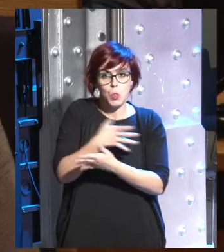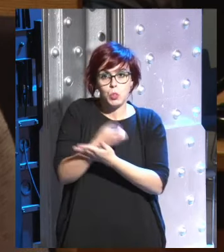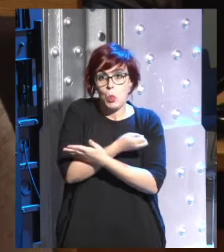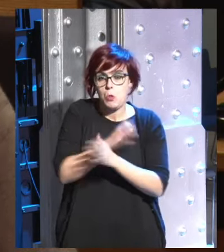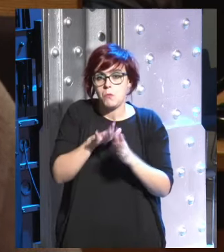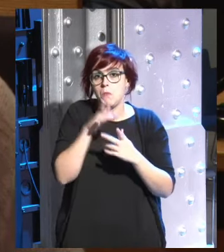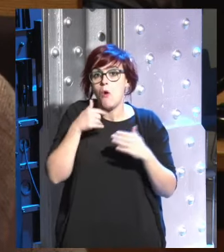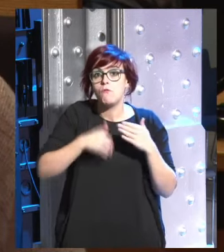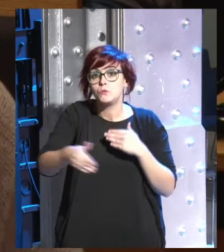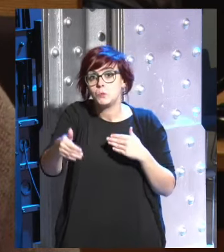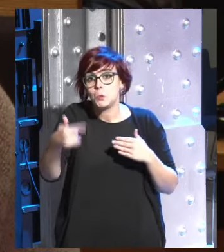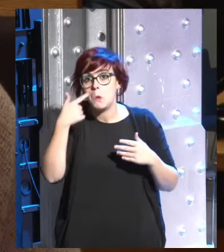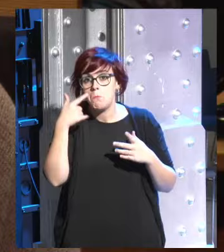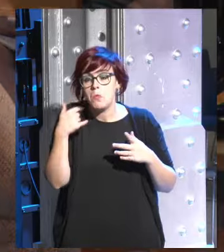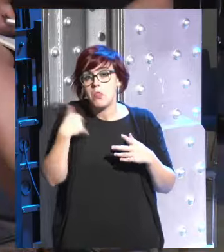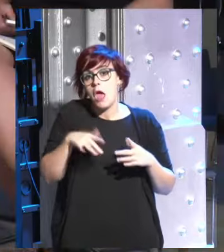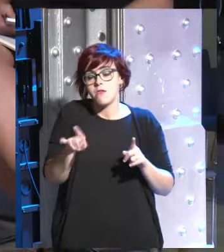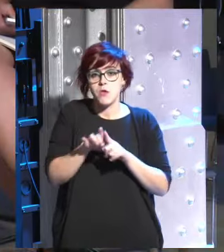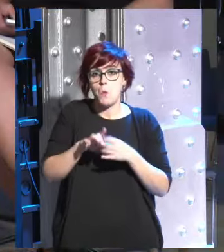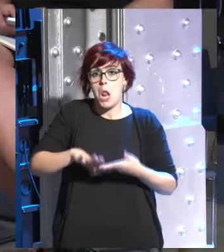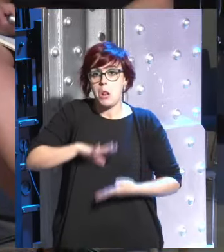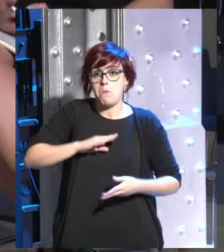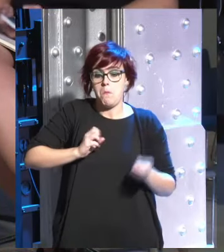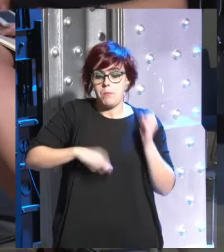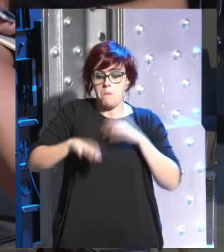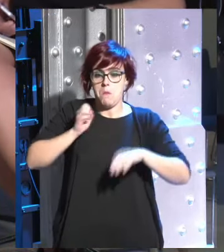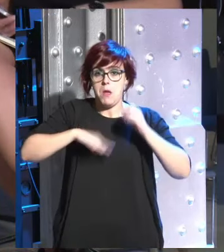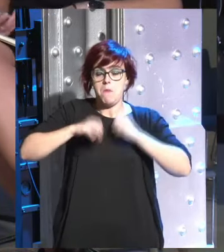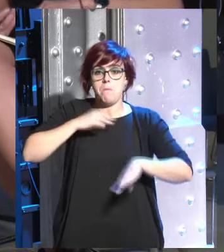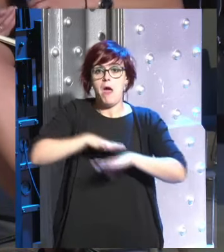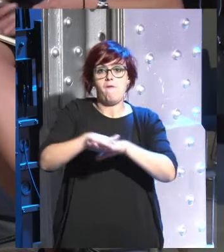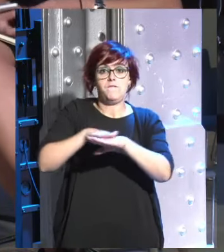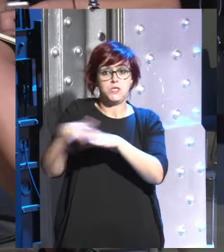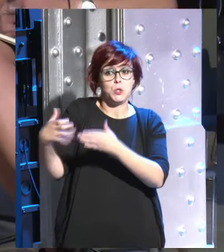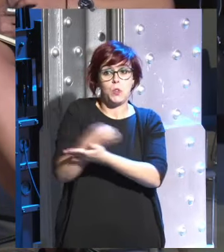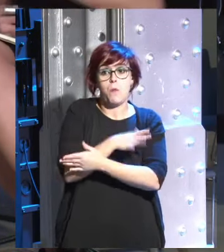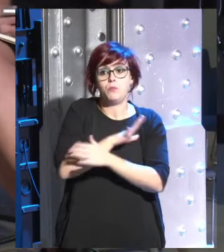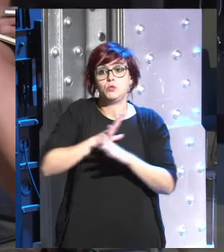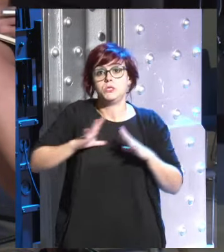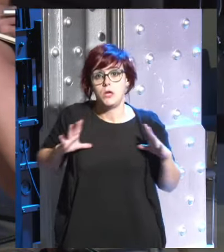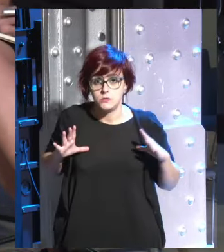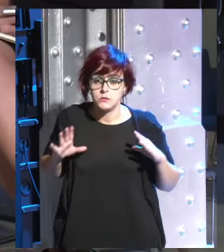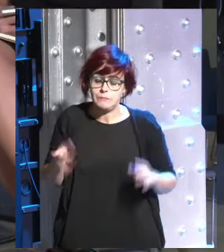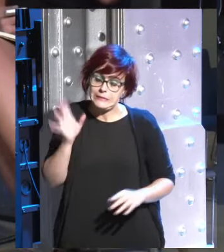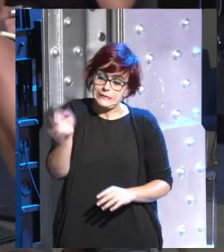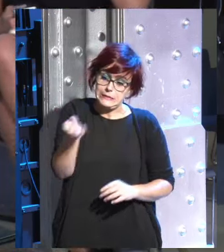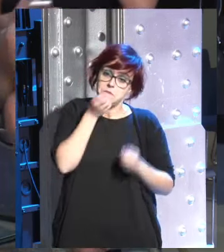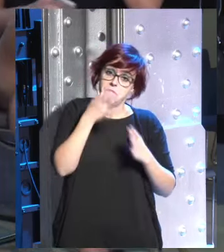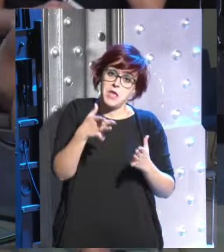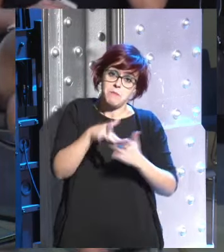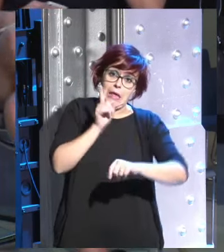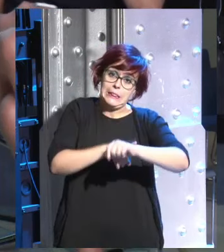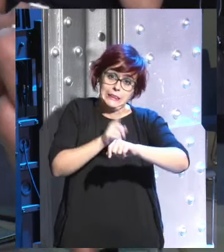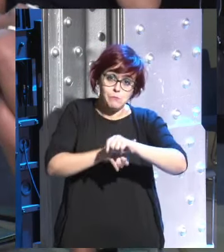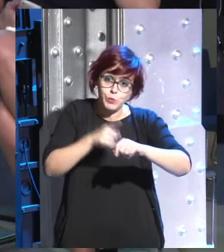vayan las cosas luego bueno sería bueno aprender los fundamentos de todo pero no hay tiempo ni energías